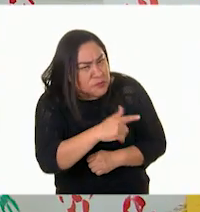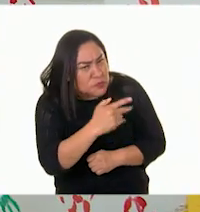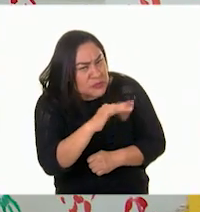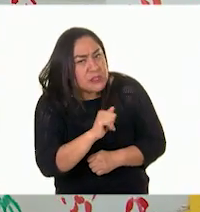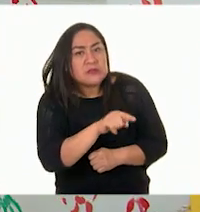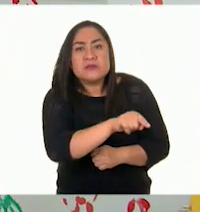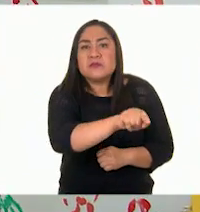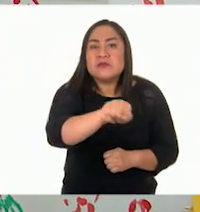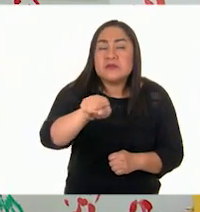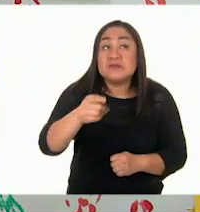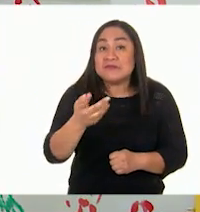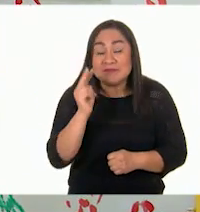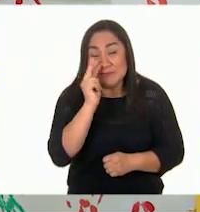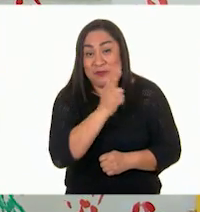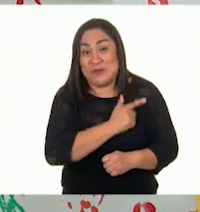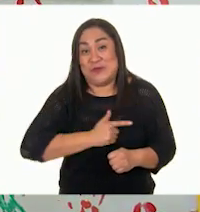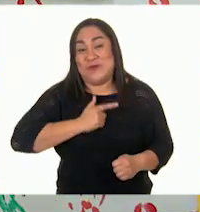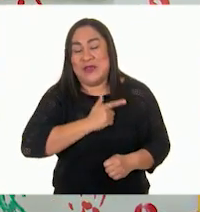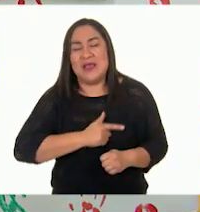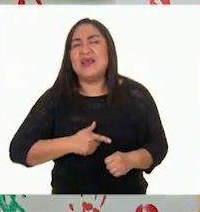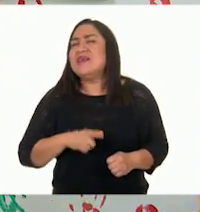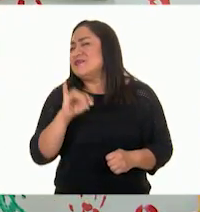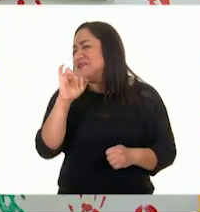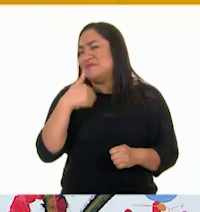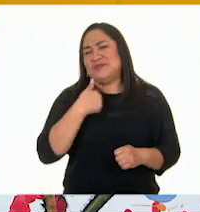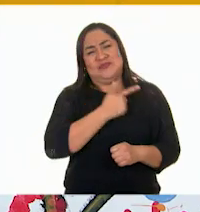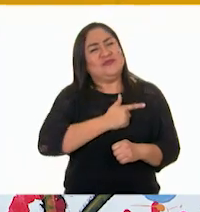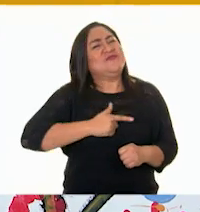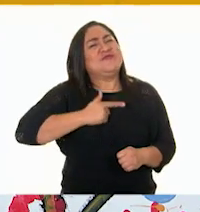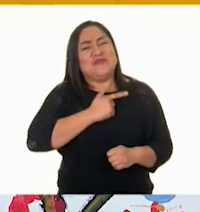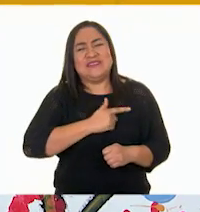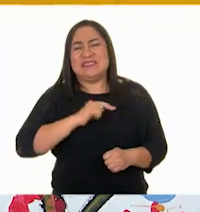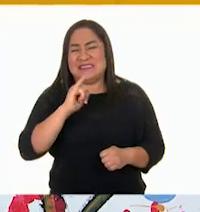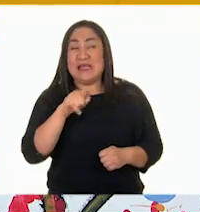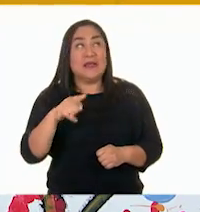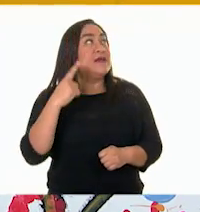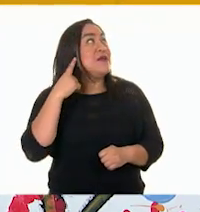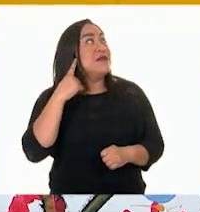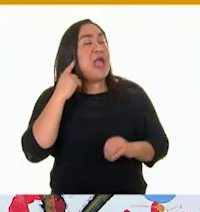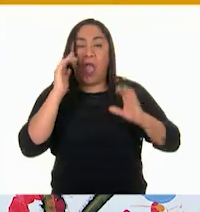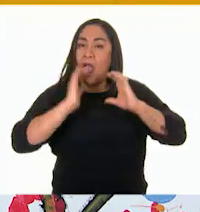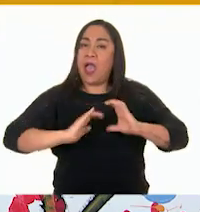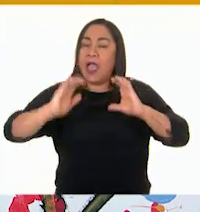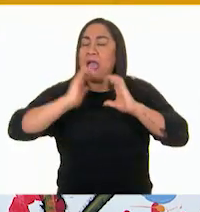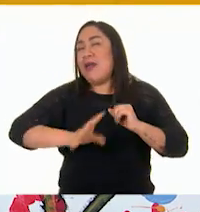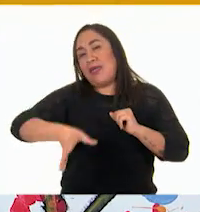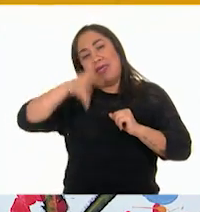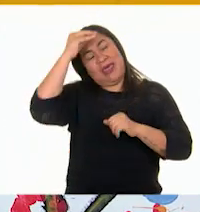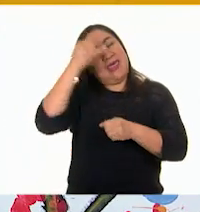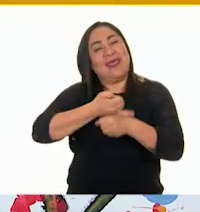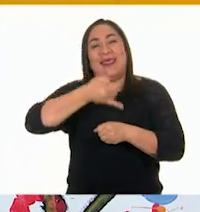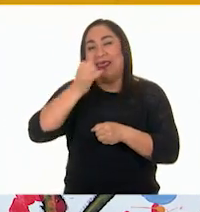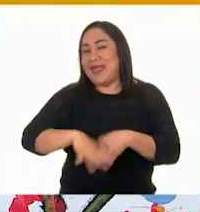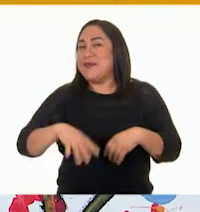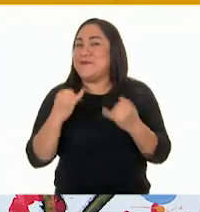nos ven, ¿les gustó? ¡Ay, sí! ¡Me gustó mucho! ¡Ay, la canción es muy pegajosa!